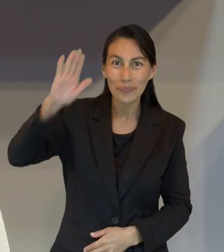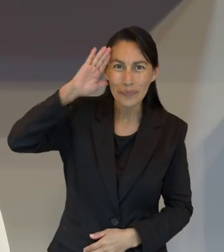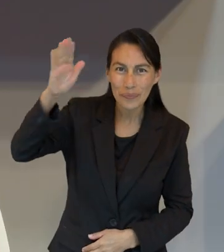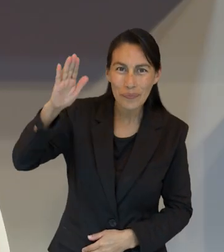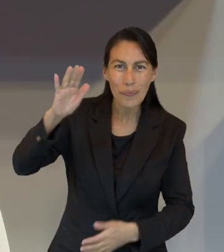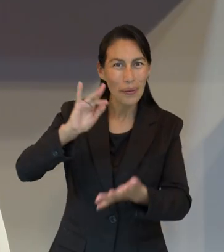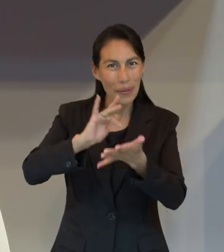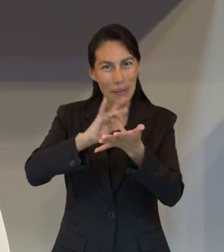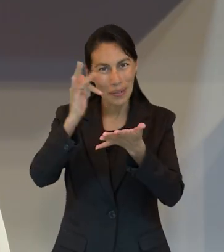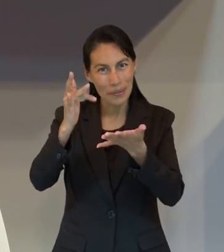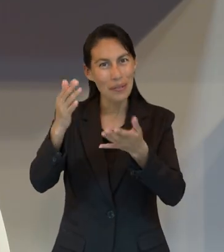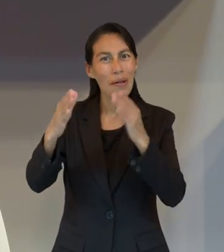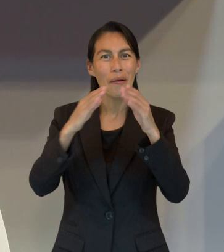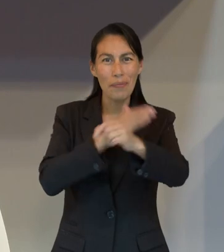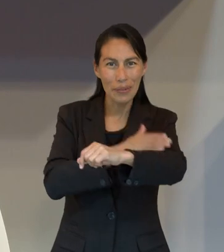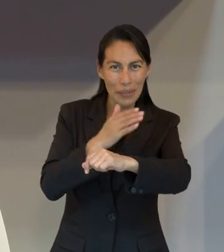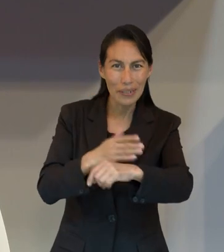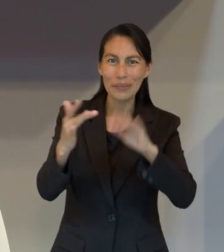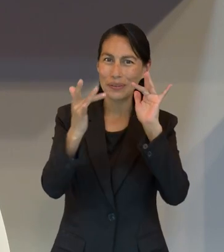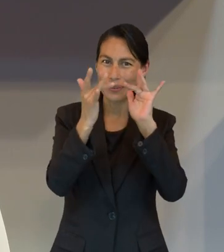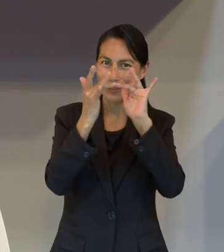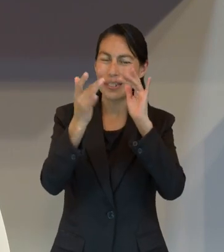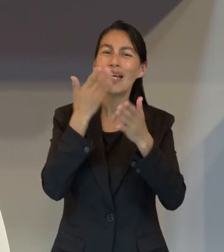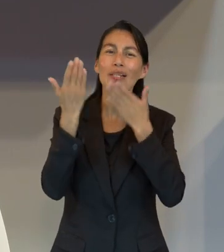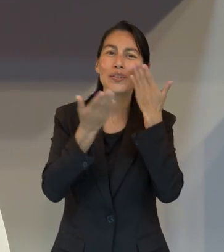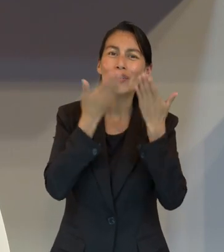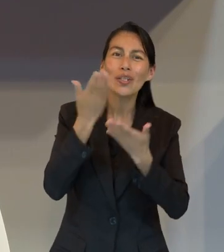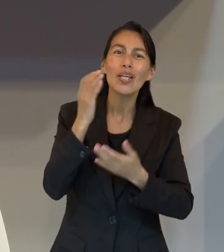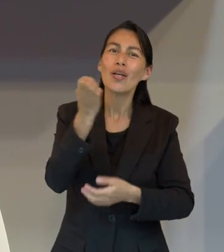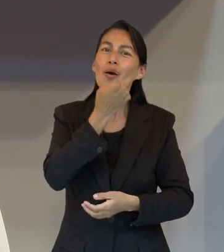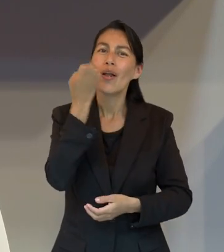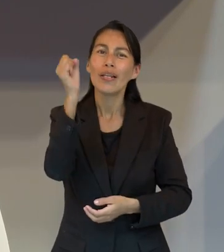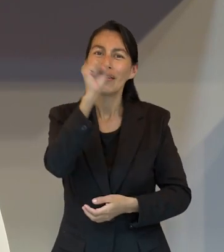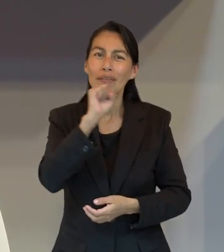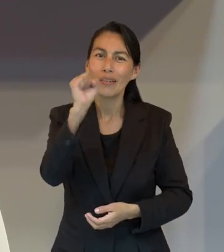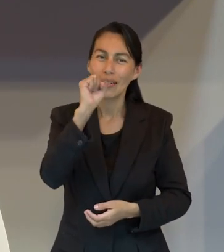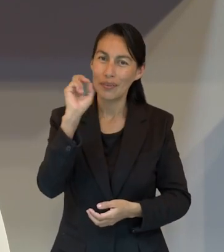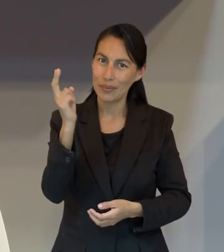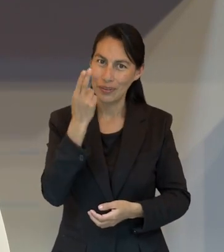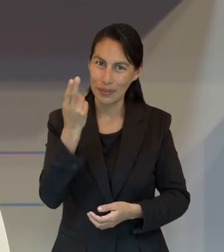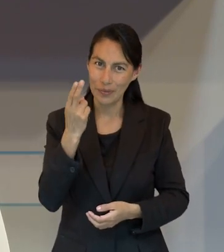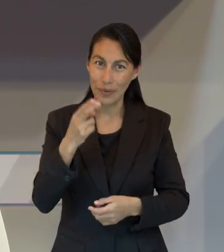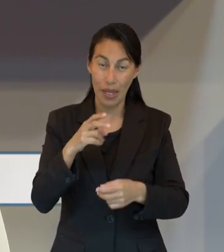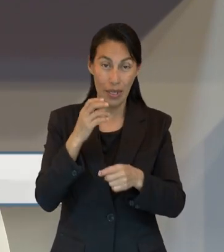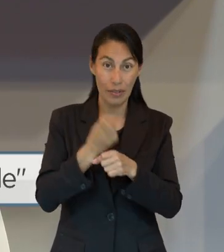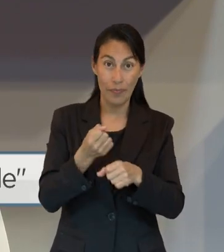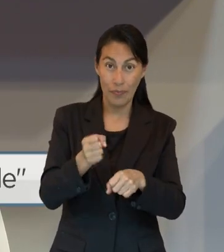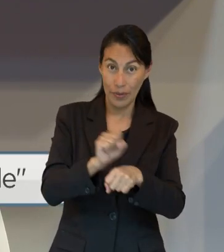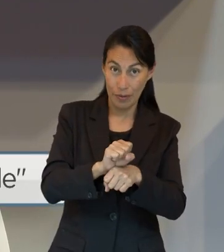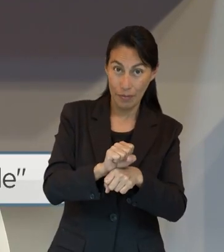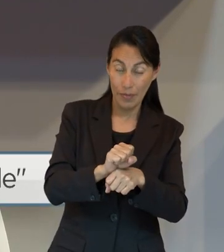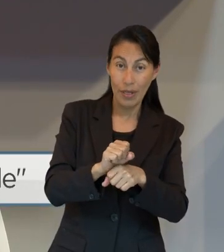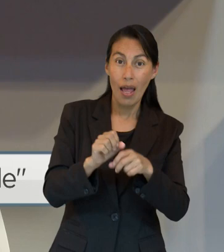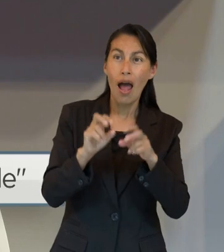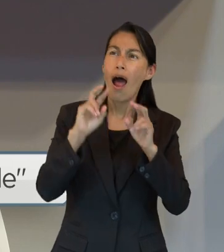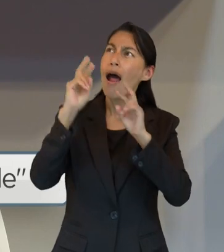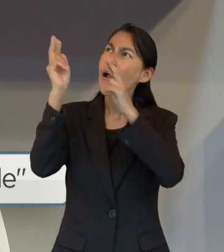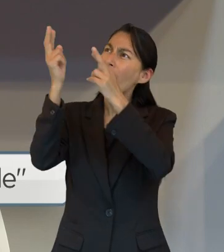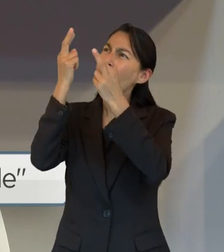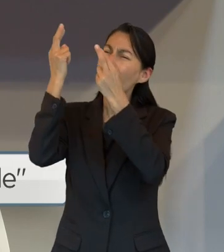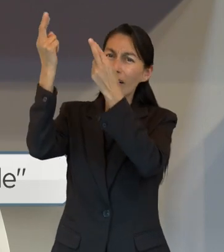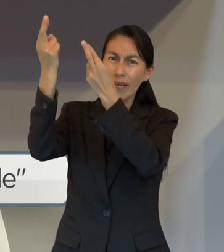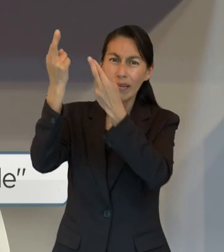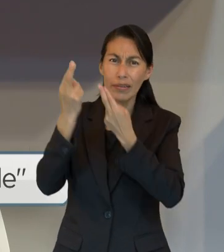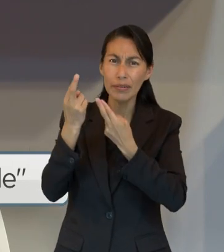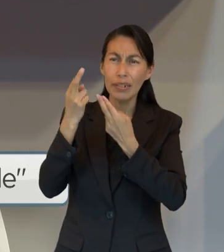Hola, gracias por acompañarnos una vez más en este estudio de la Escuela Sabática Universitaria. Esta semana lleva el título, Recibir